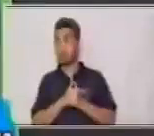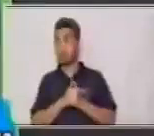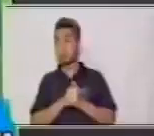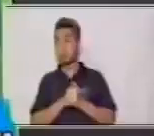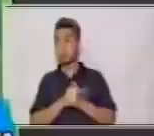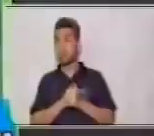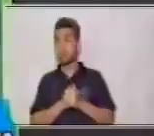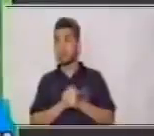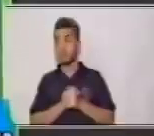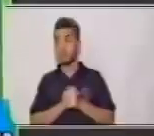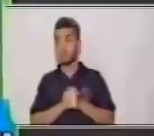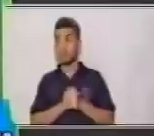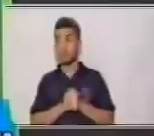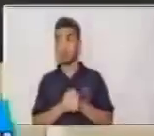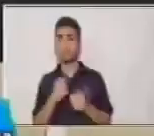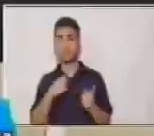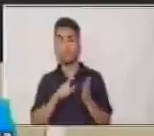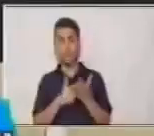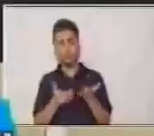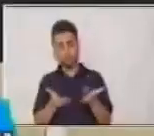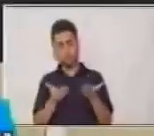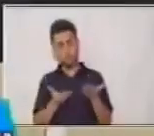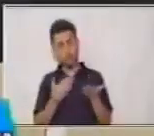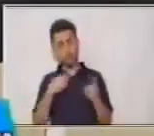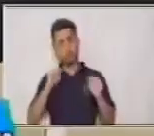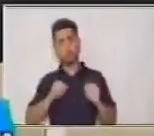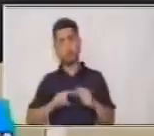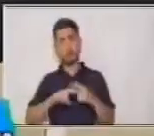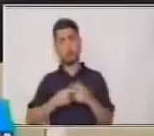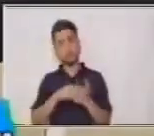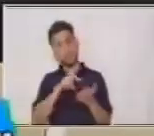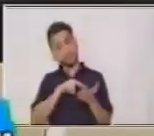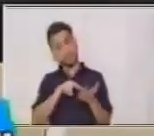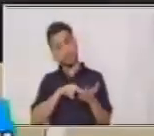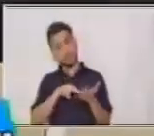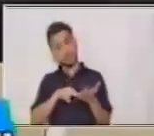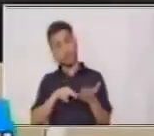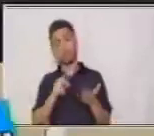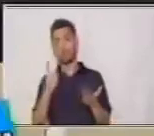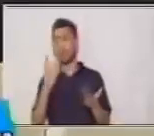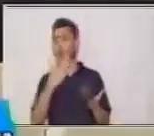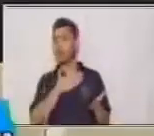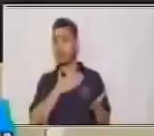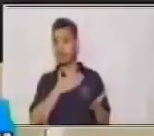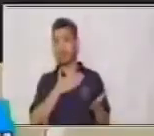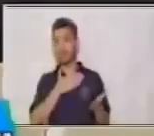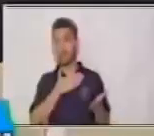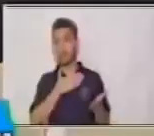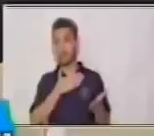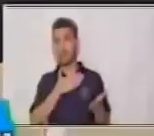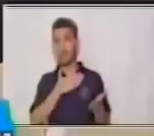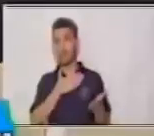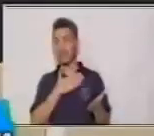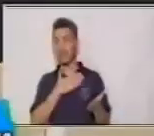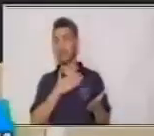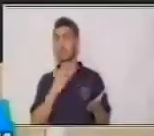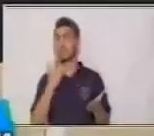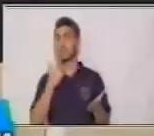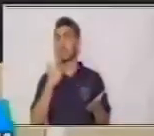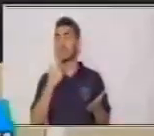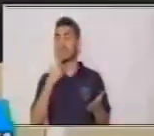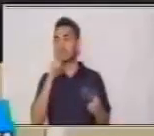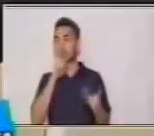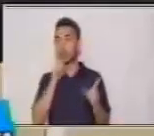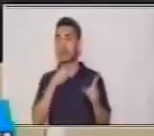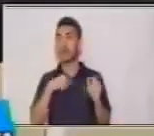Lo voy a tomar y puedo empezar a leer y va a ser solo para mí. También dice que voy a examinar